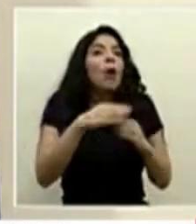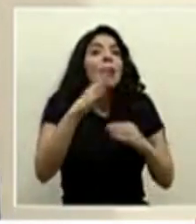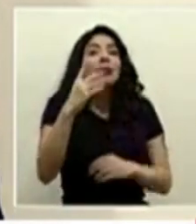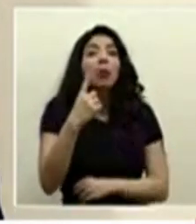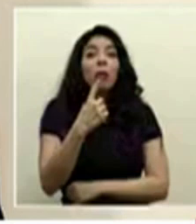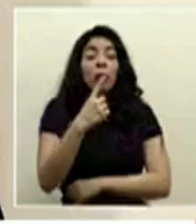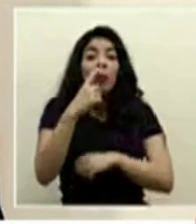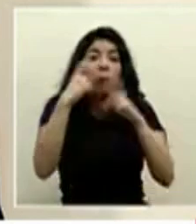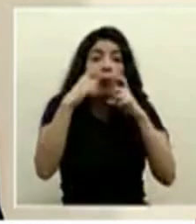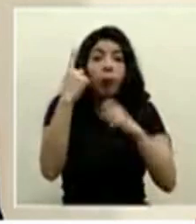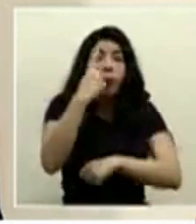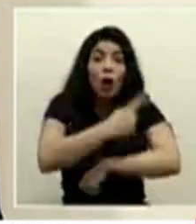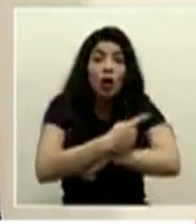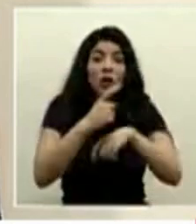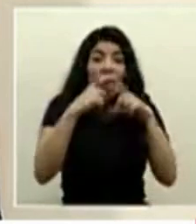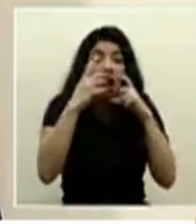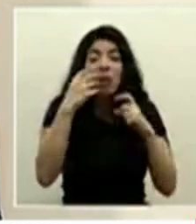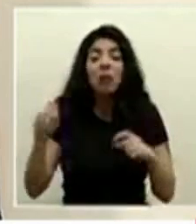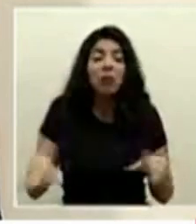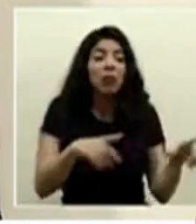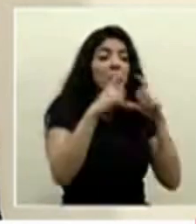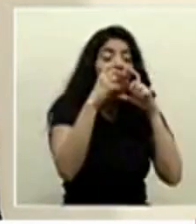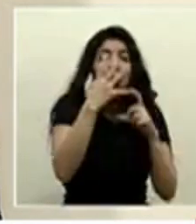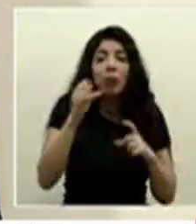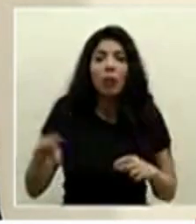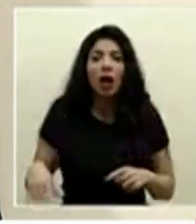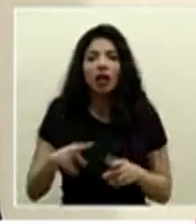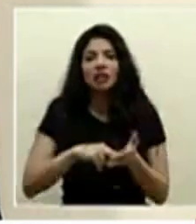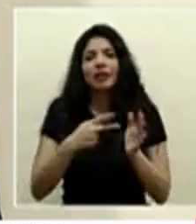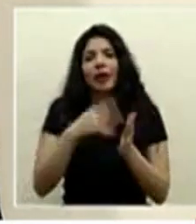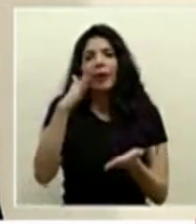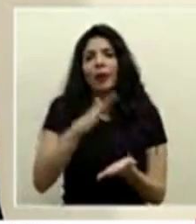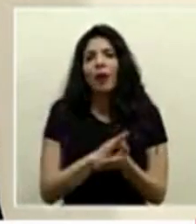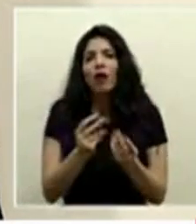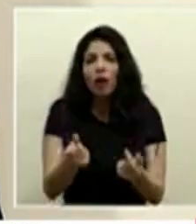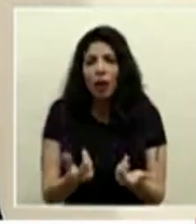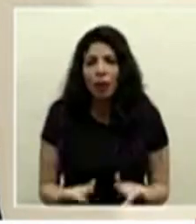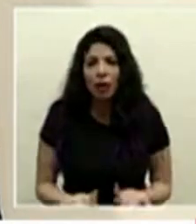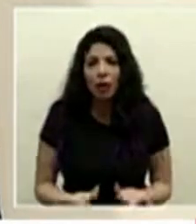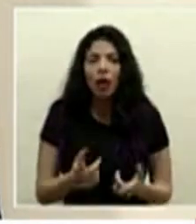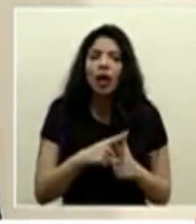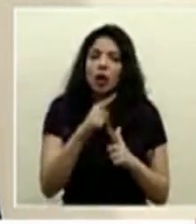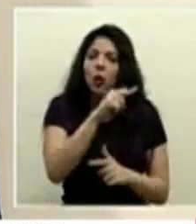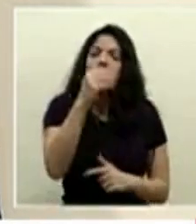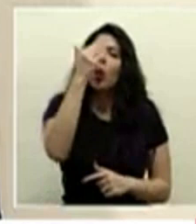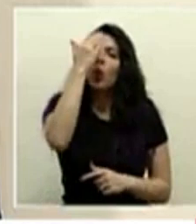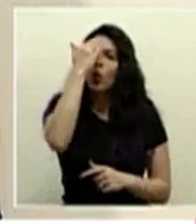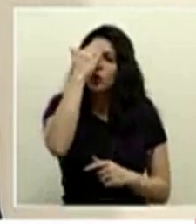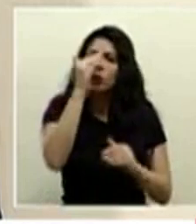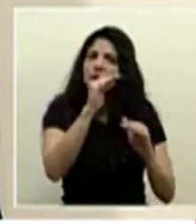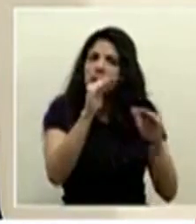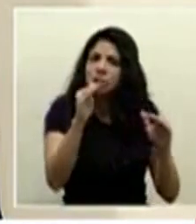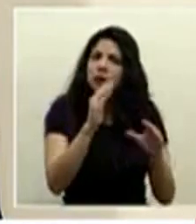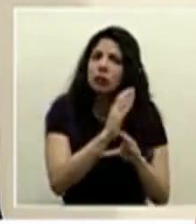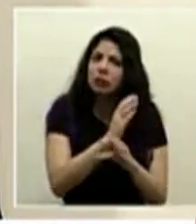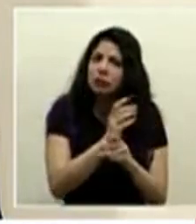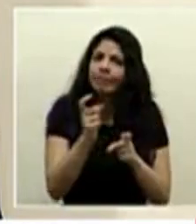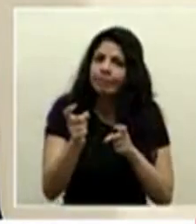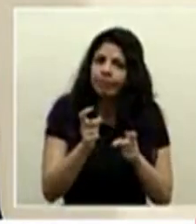mascarillas por día pues obviamente se va a consumir mucho más rápido y esa conciencia se ha generado entonces